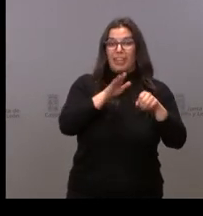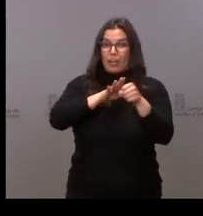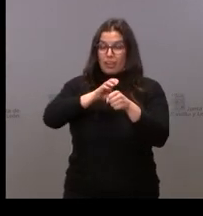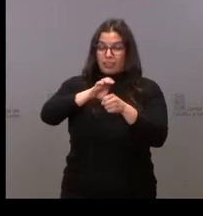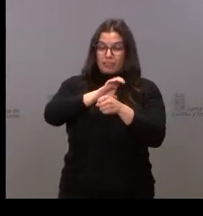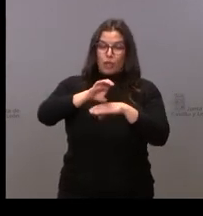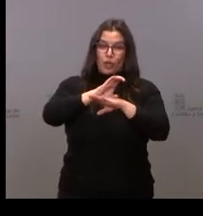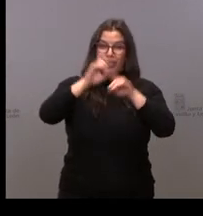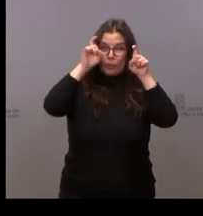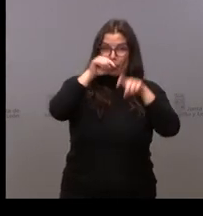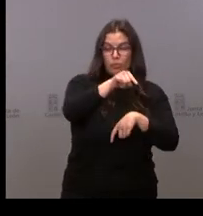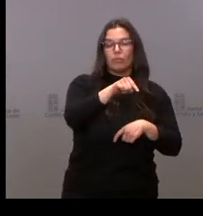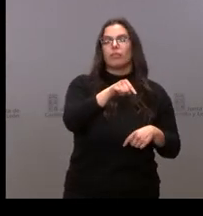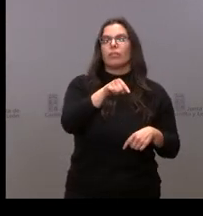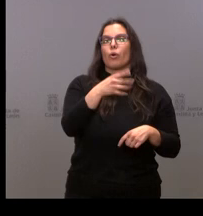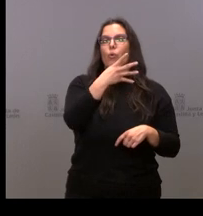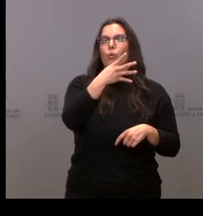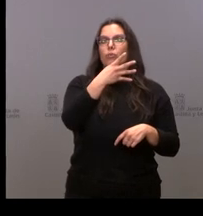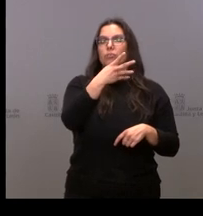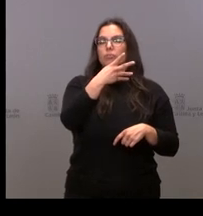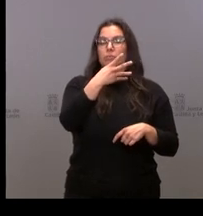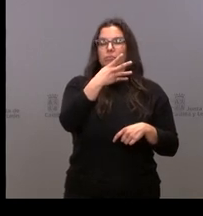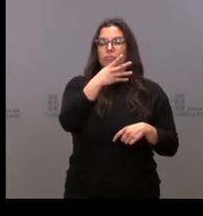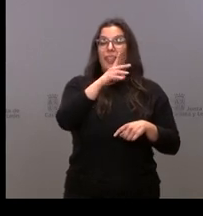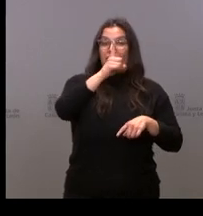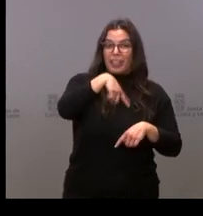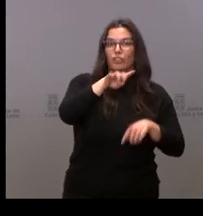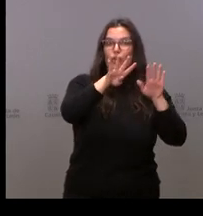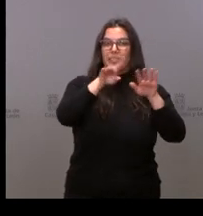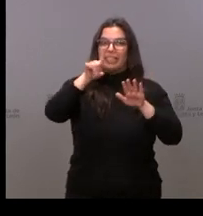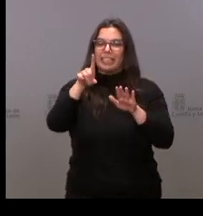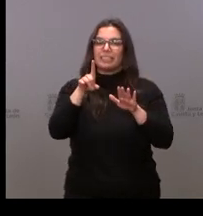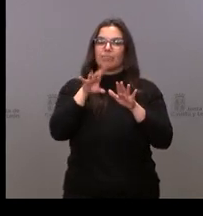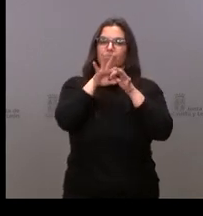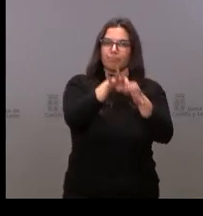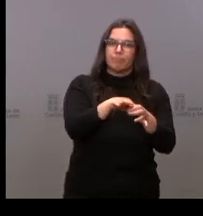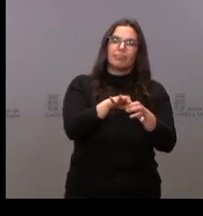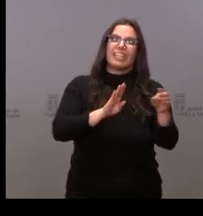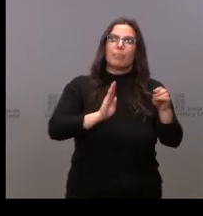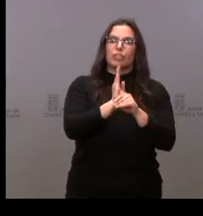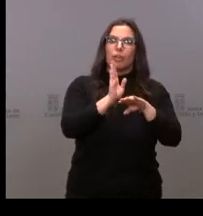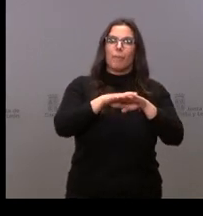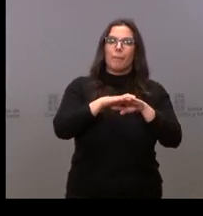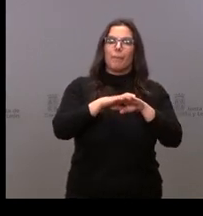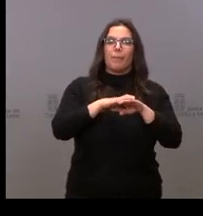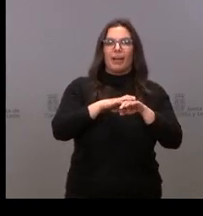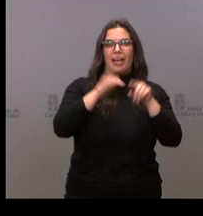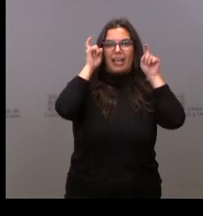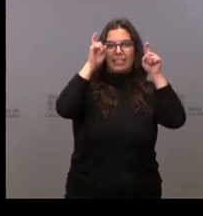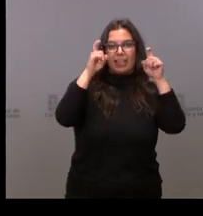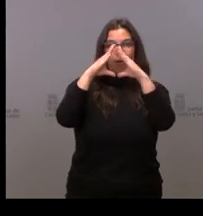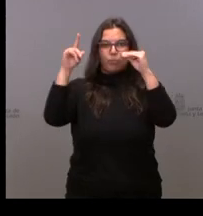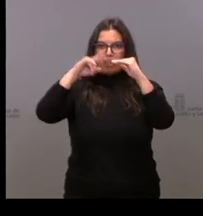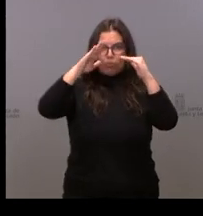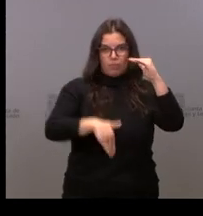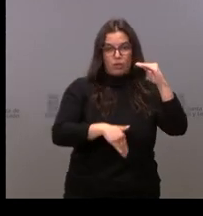247 millones de euros, de los cuales 196 se corresponden con las inversiones en enseñanzas no universitarias y